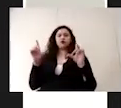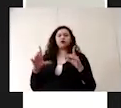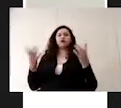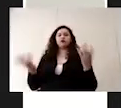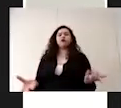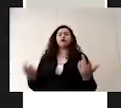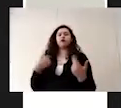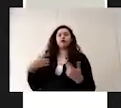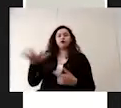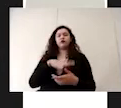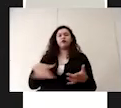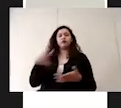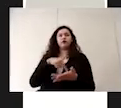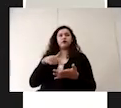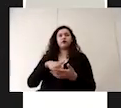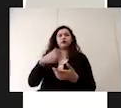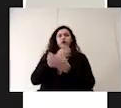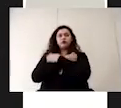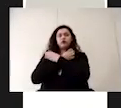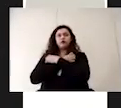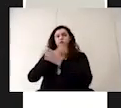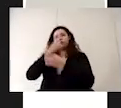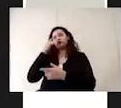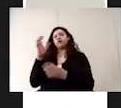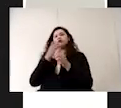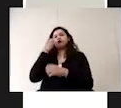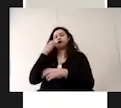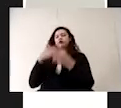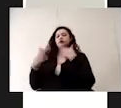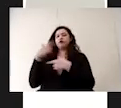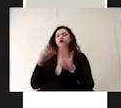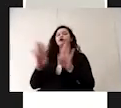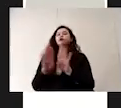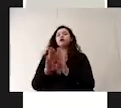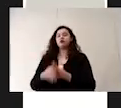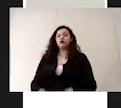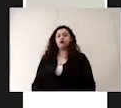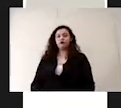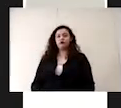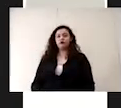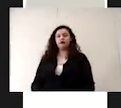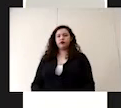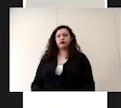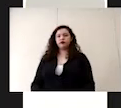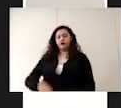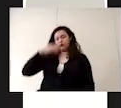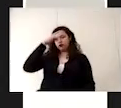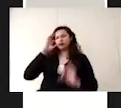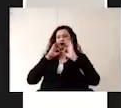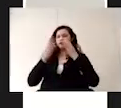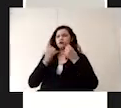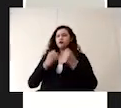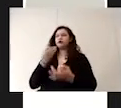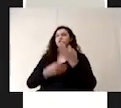preparar el centro educativo para el regreso a clases y que esto sea de una forma segura para todos.